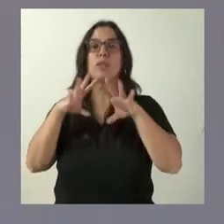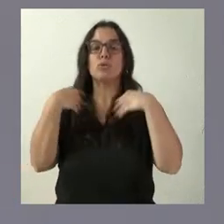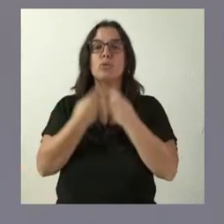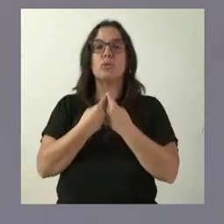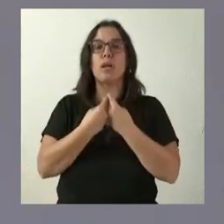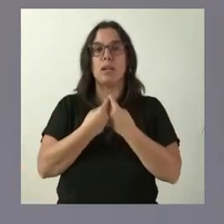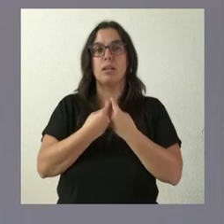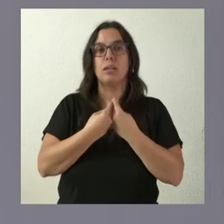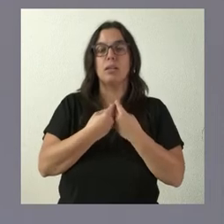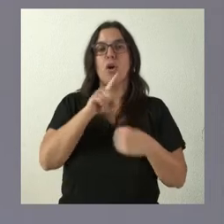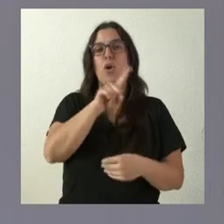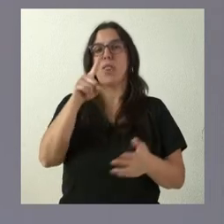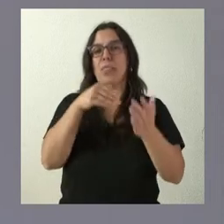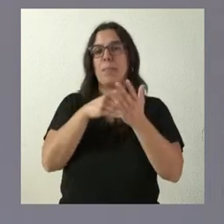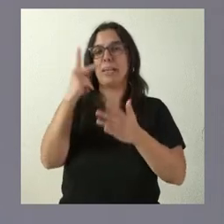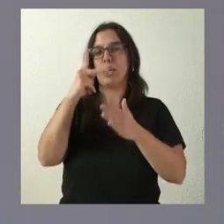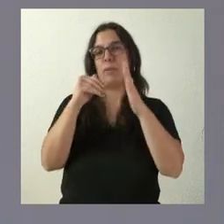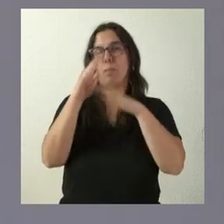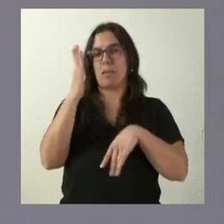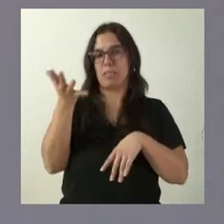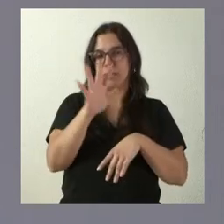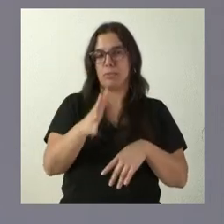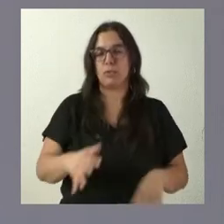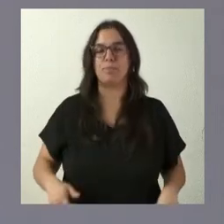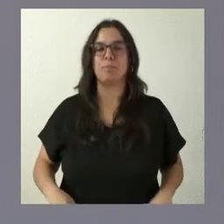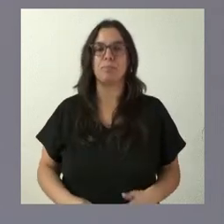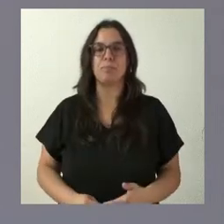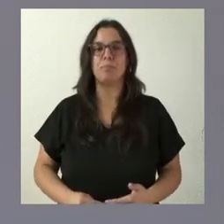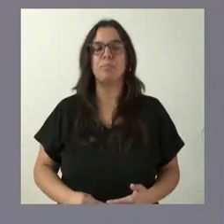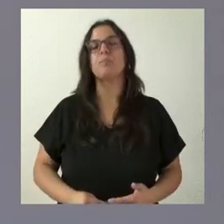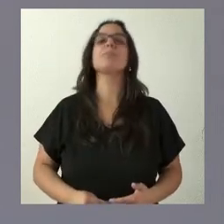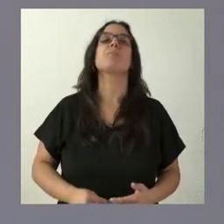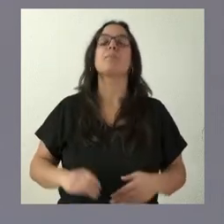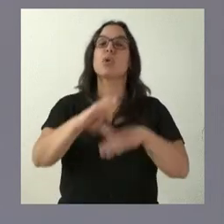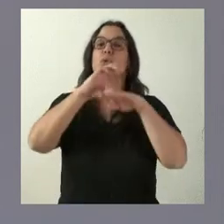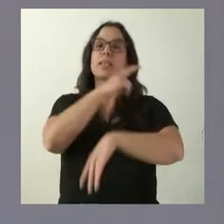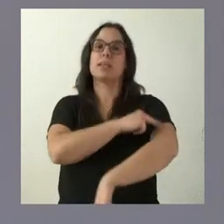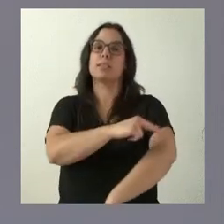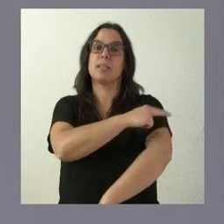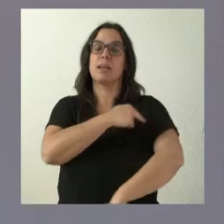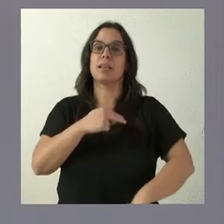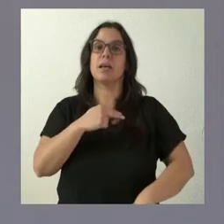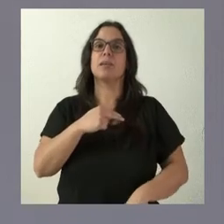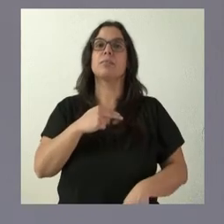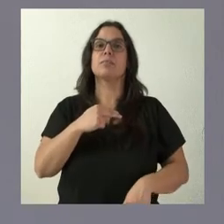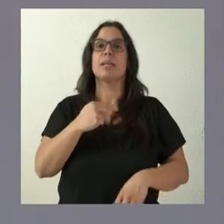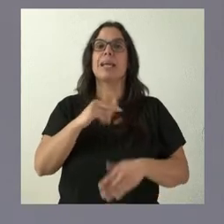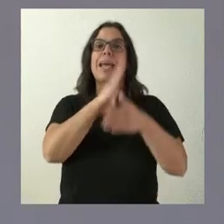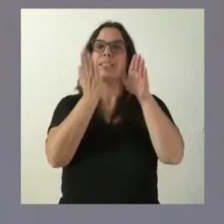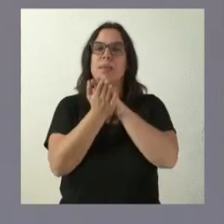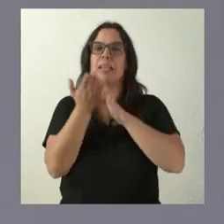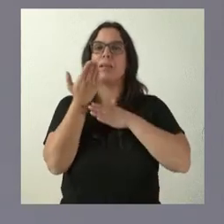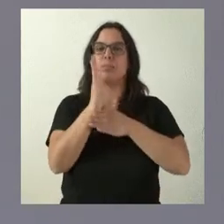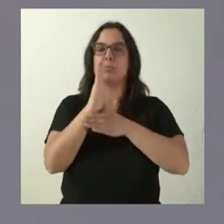algo superior a los 11.000 kilómetros en ambos casos. En otro orden de cosas, la Consejería de Sanidad aporta un conjunto de expedientes de casi